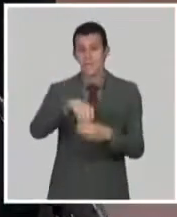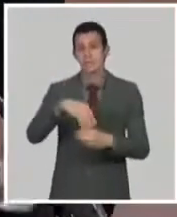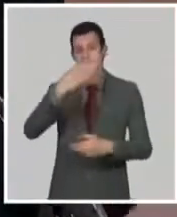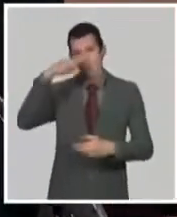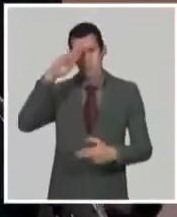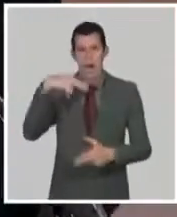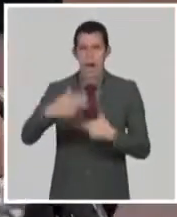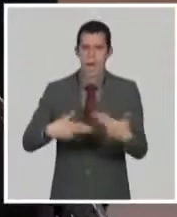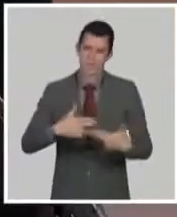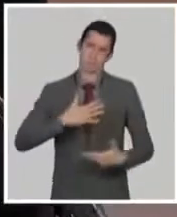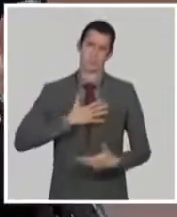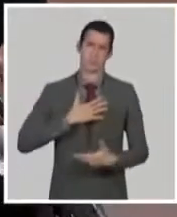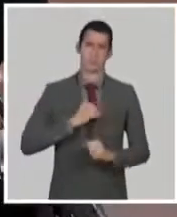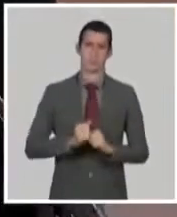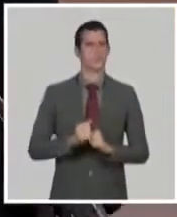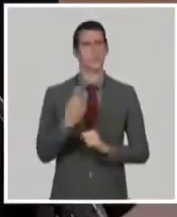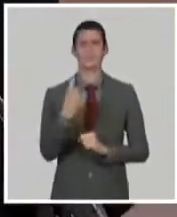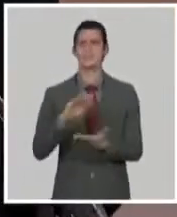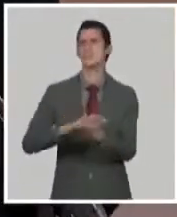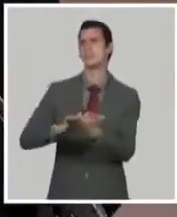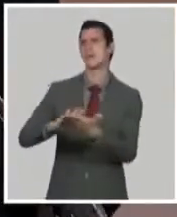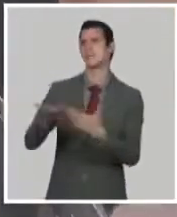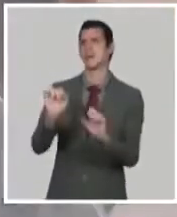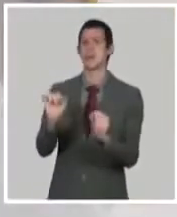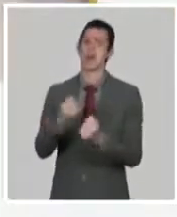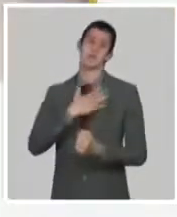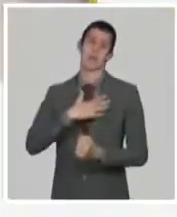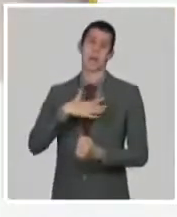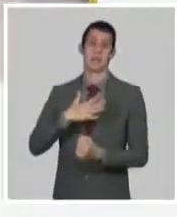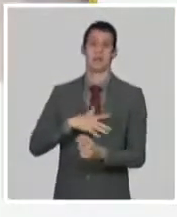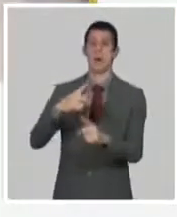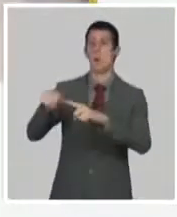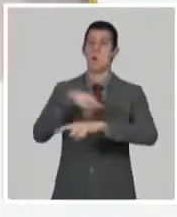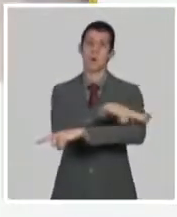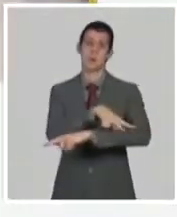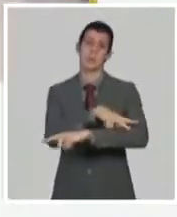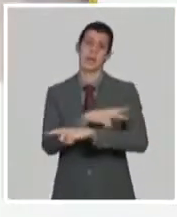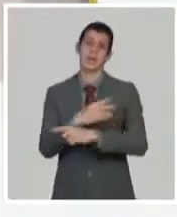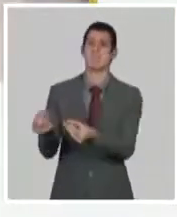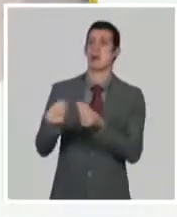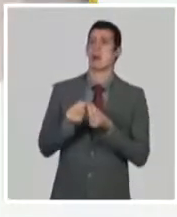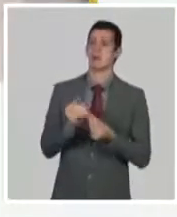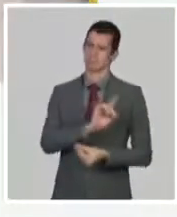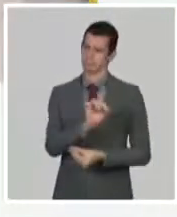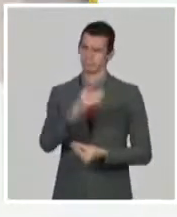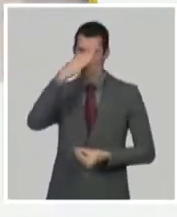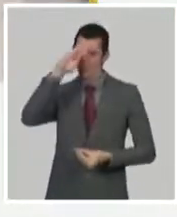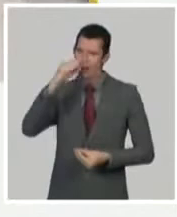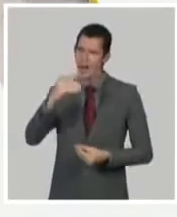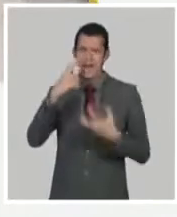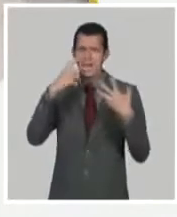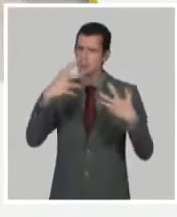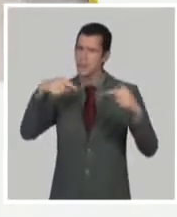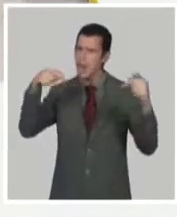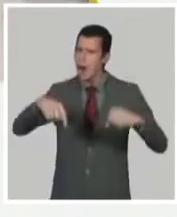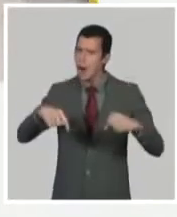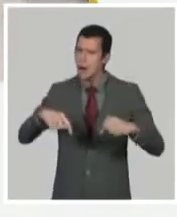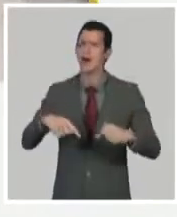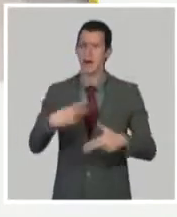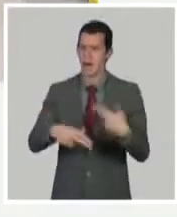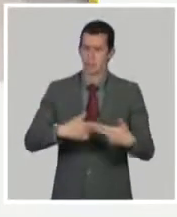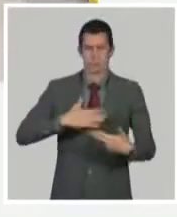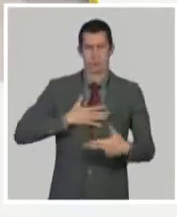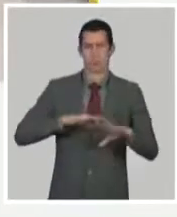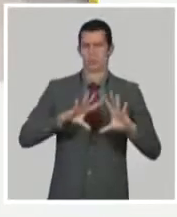el pueblo cubano, la vacuna recombinante contra la hepatitis B, es la expresión con una levadura recombinante del antígeno en